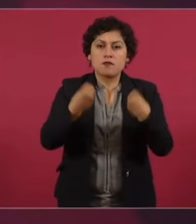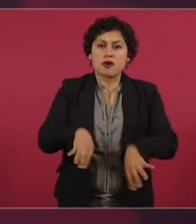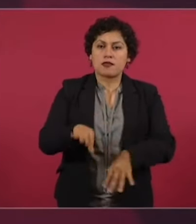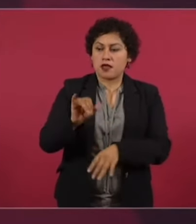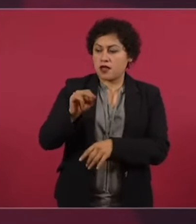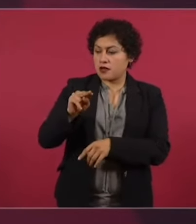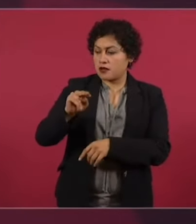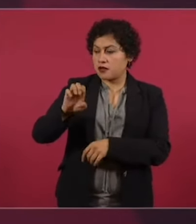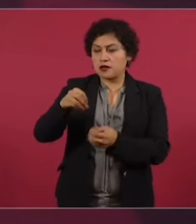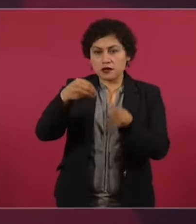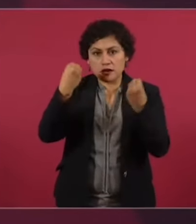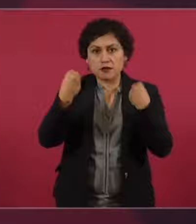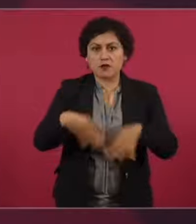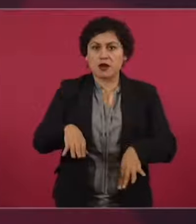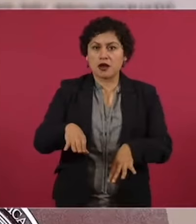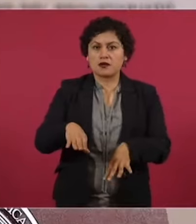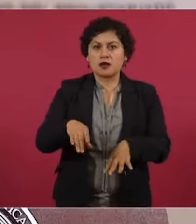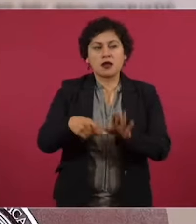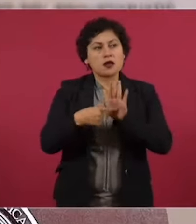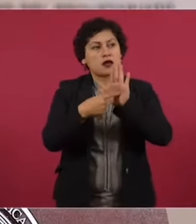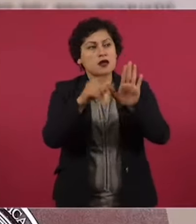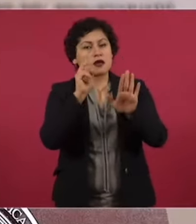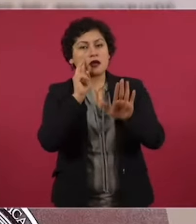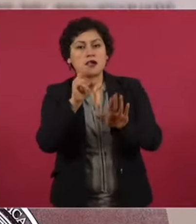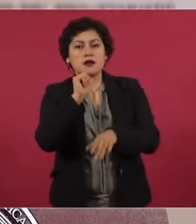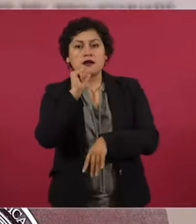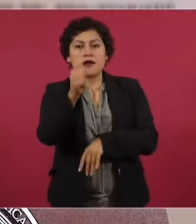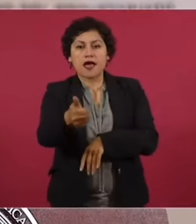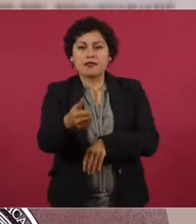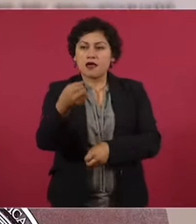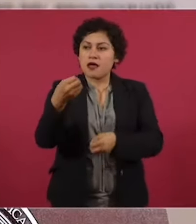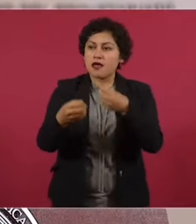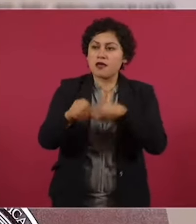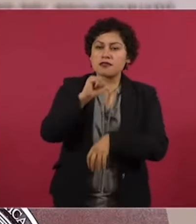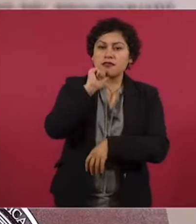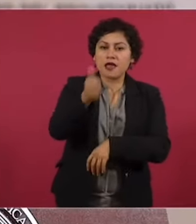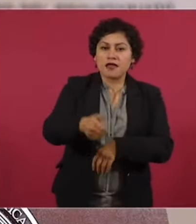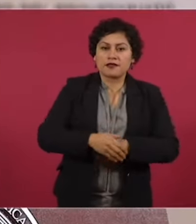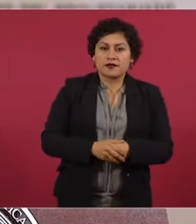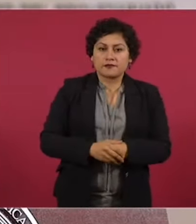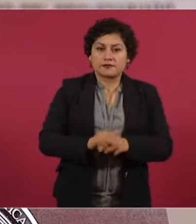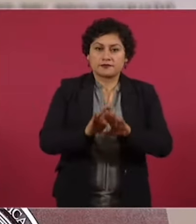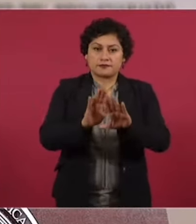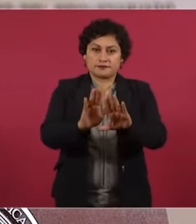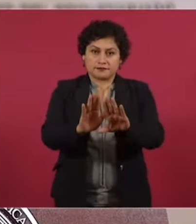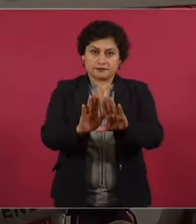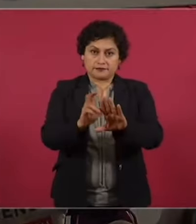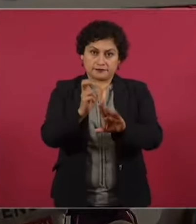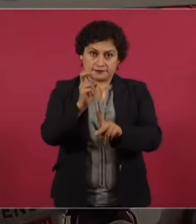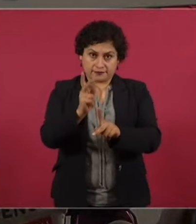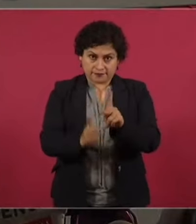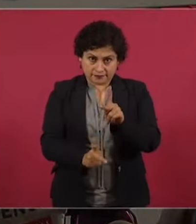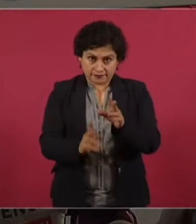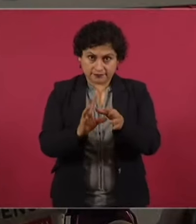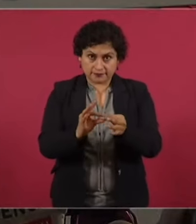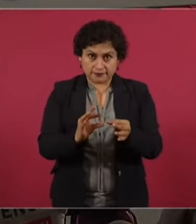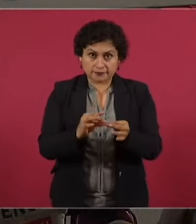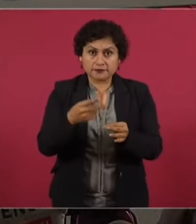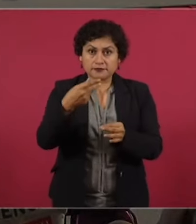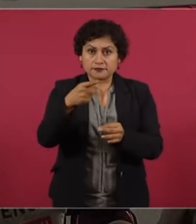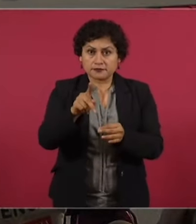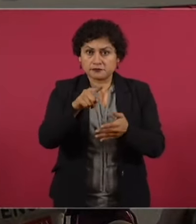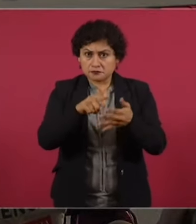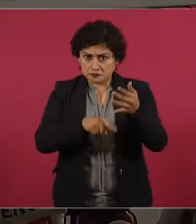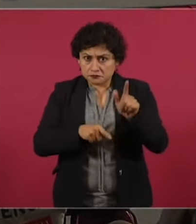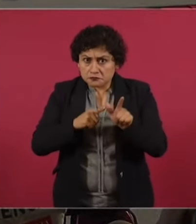corte, ni transparencia. Lo vamos a dejar ahí porque lo que sigue está en la pantalla, pero ¿no les